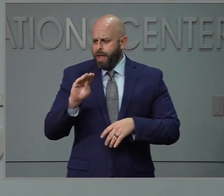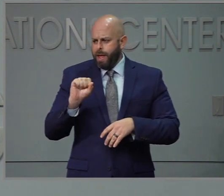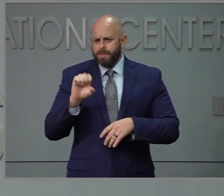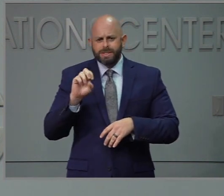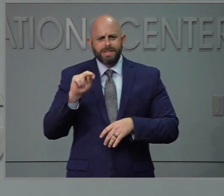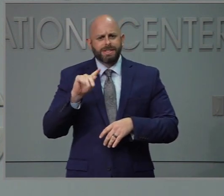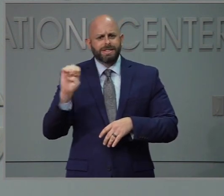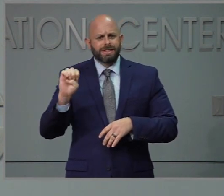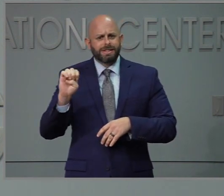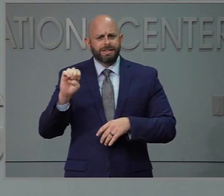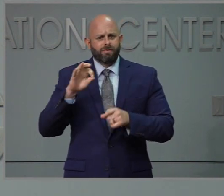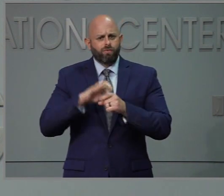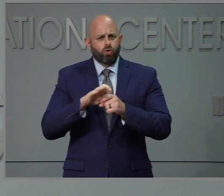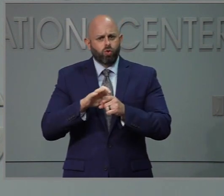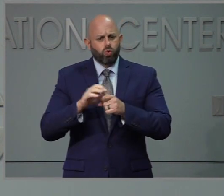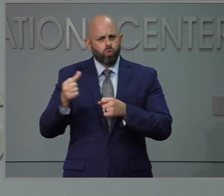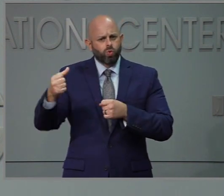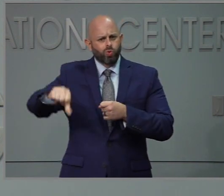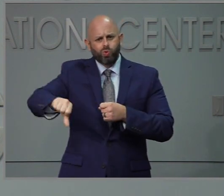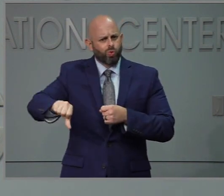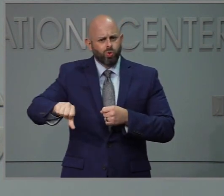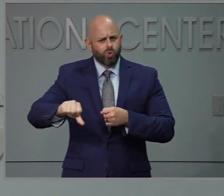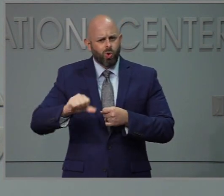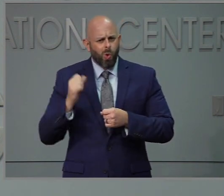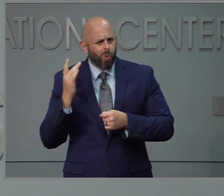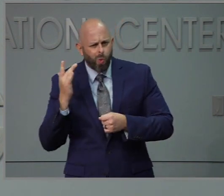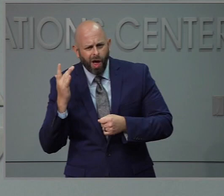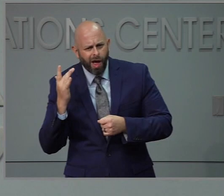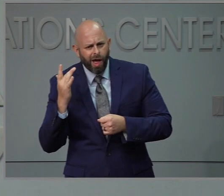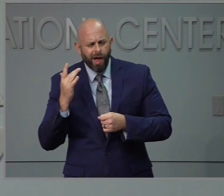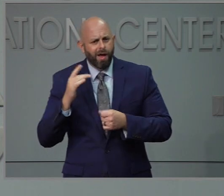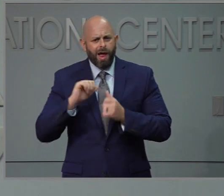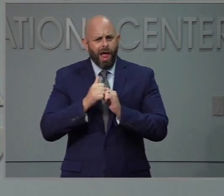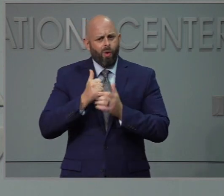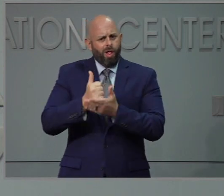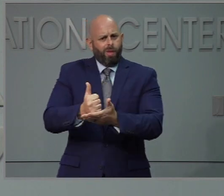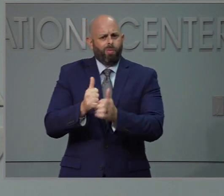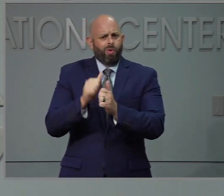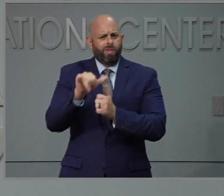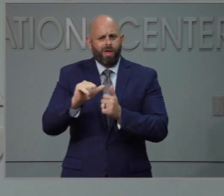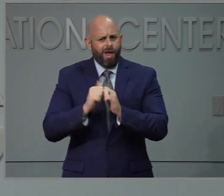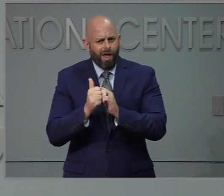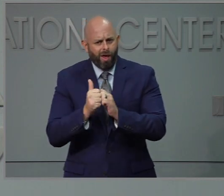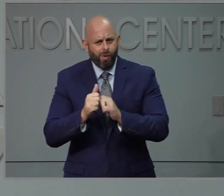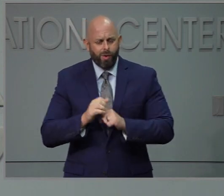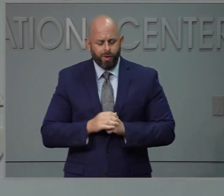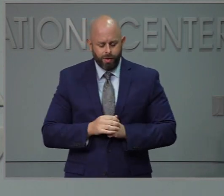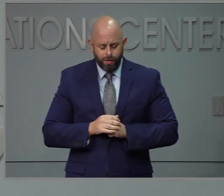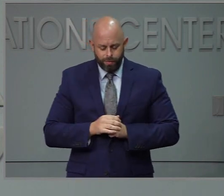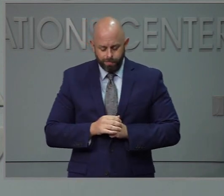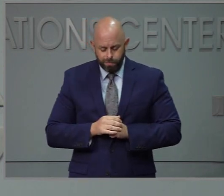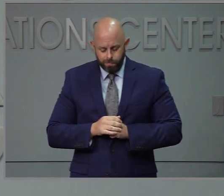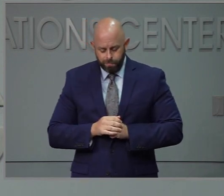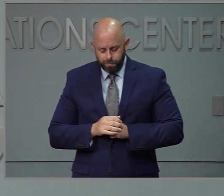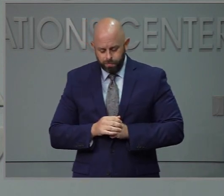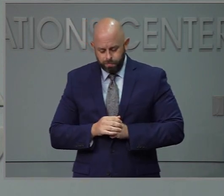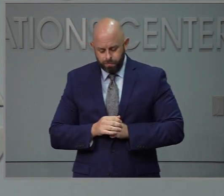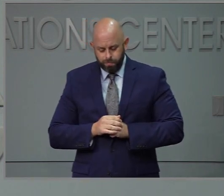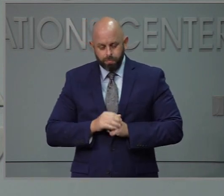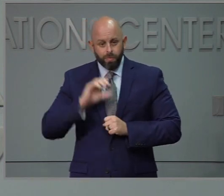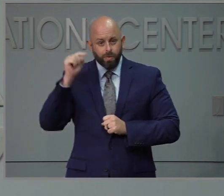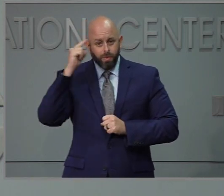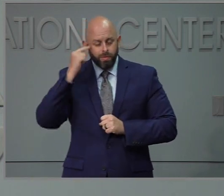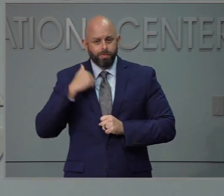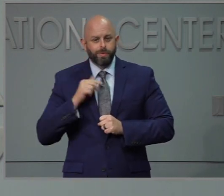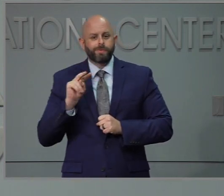Qué podemos hacer para cerrar esa brecha. Respuesta es inquietante cuando. Parece ser que el